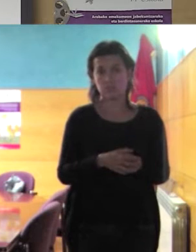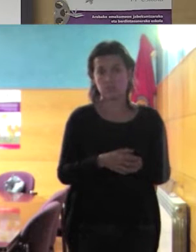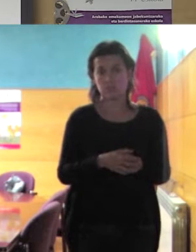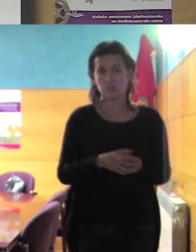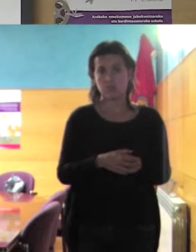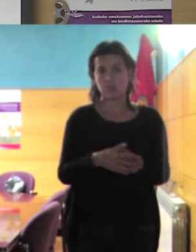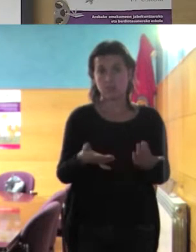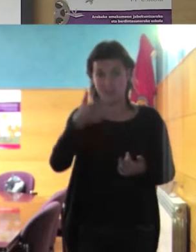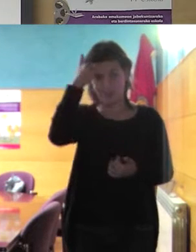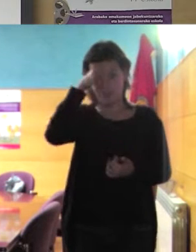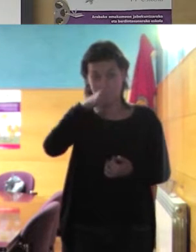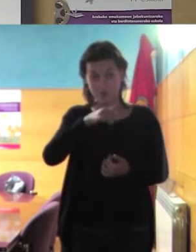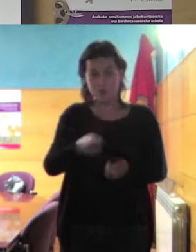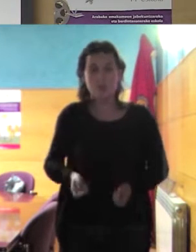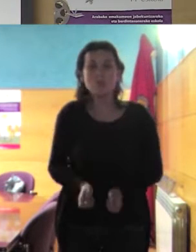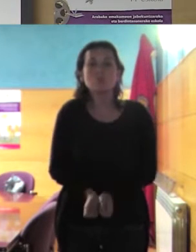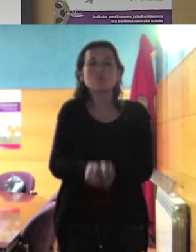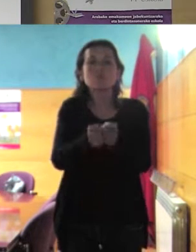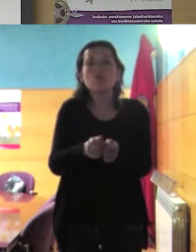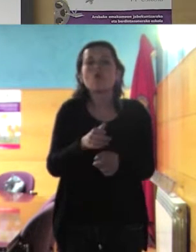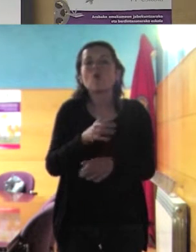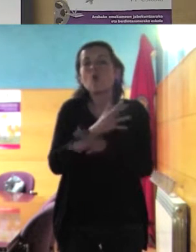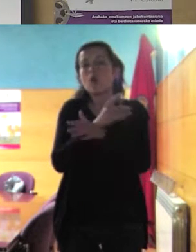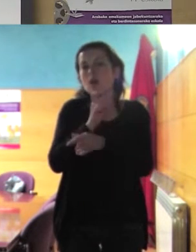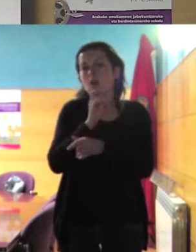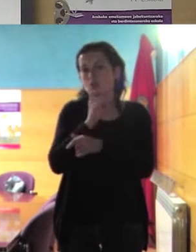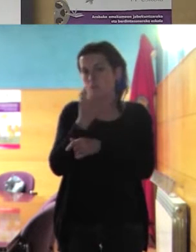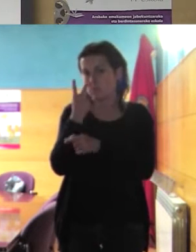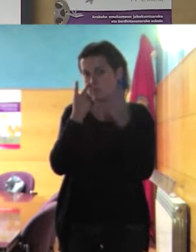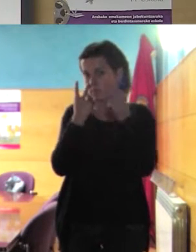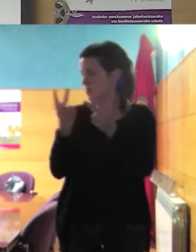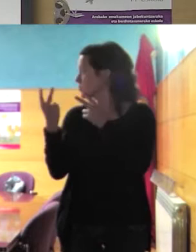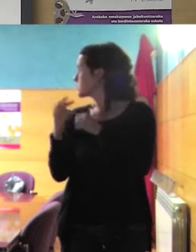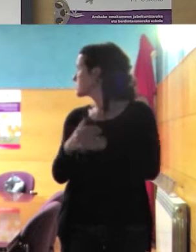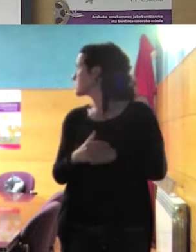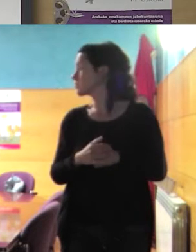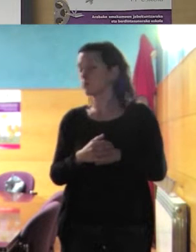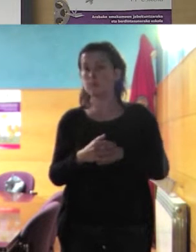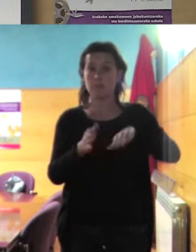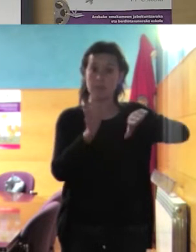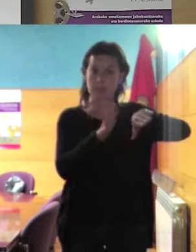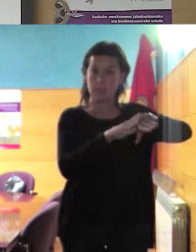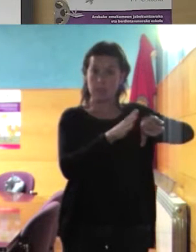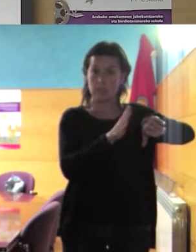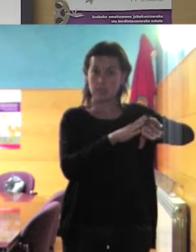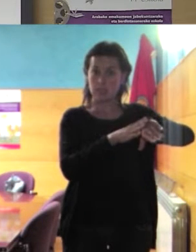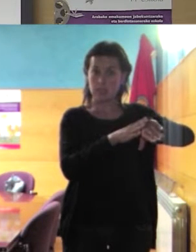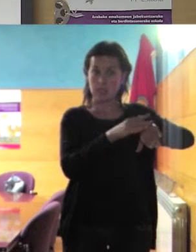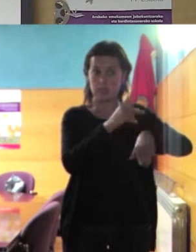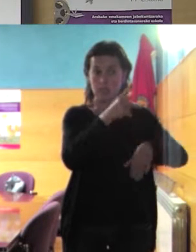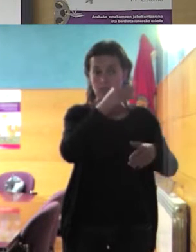playa así los de un equipo y los de otro el de la izquierda es de Qatar